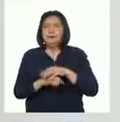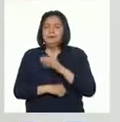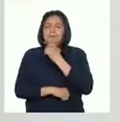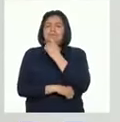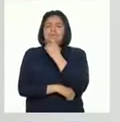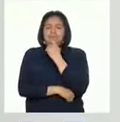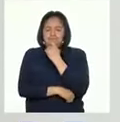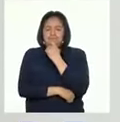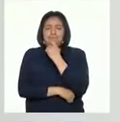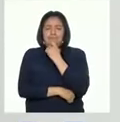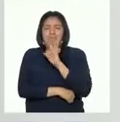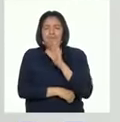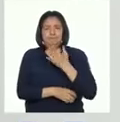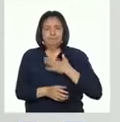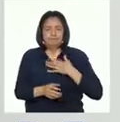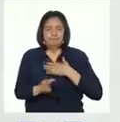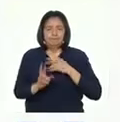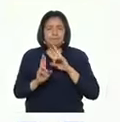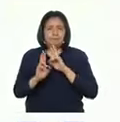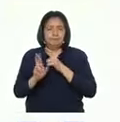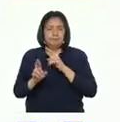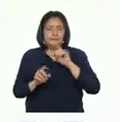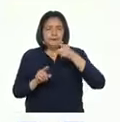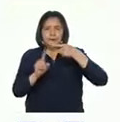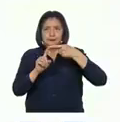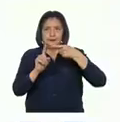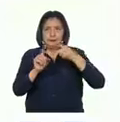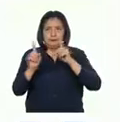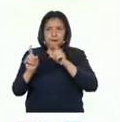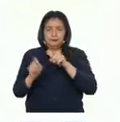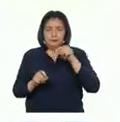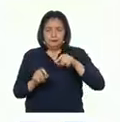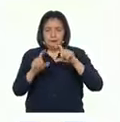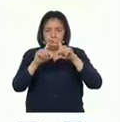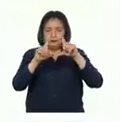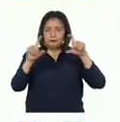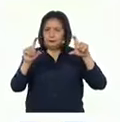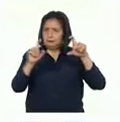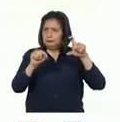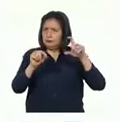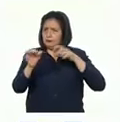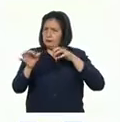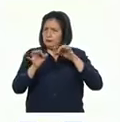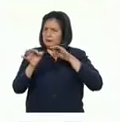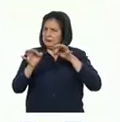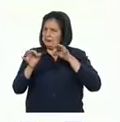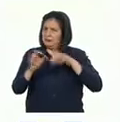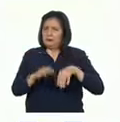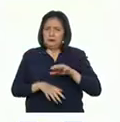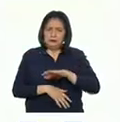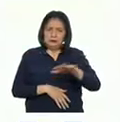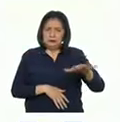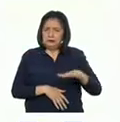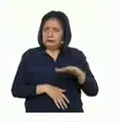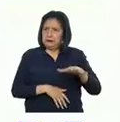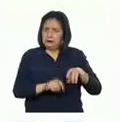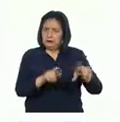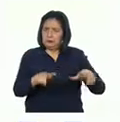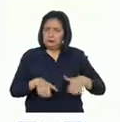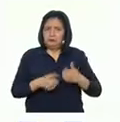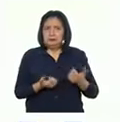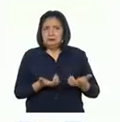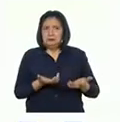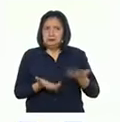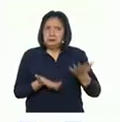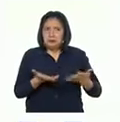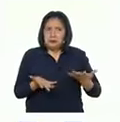A ver, mi respuesta a la primera pregunta es que este párrafo explica que los ecosistemas pueden ser